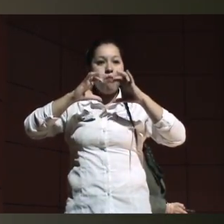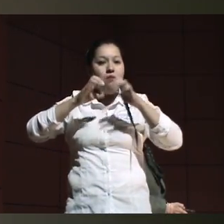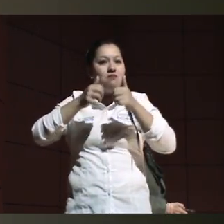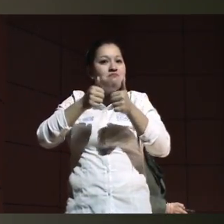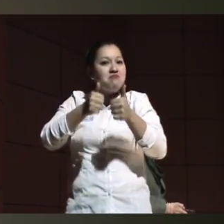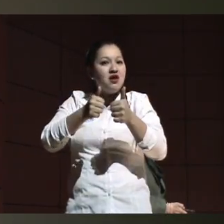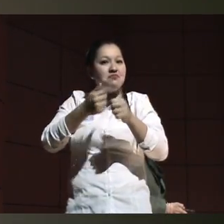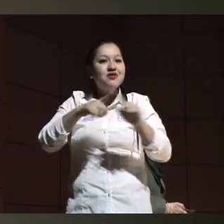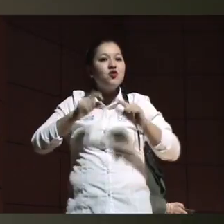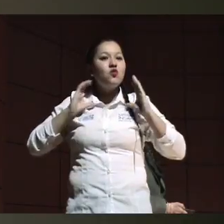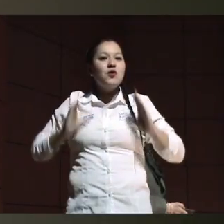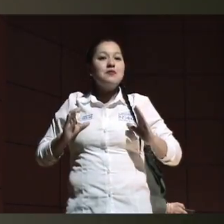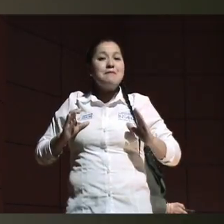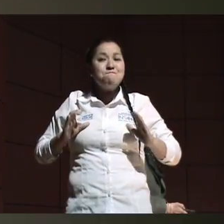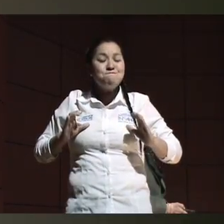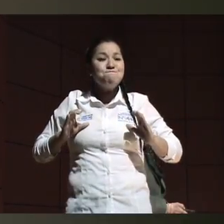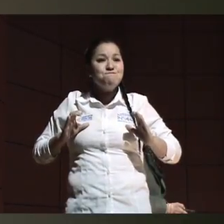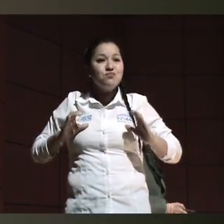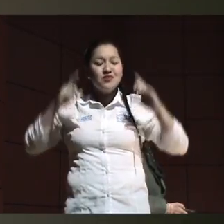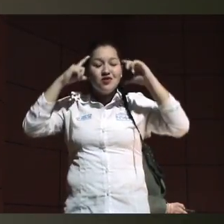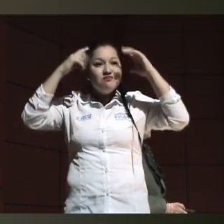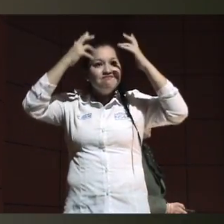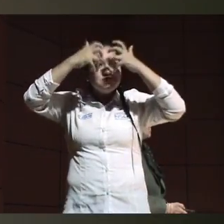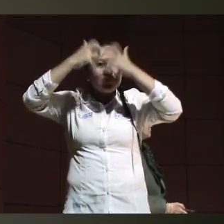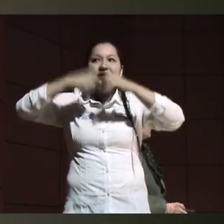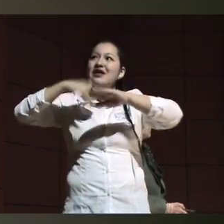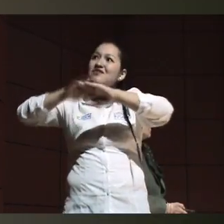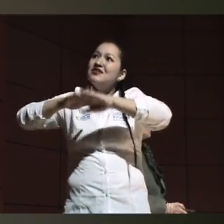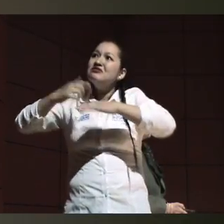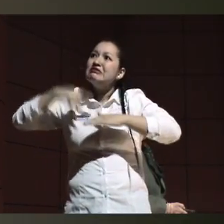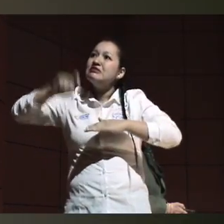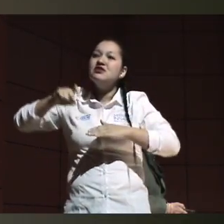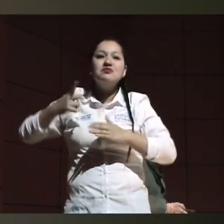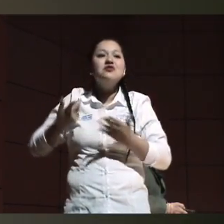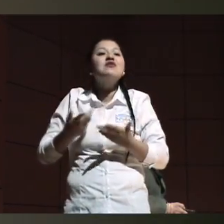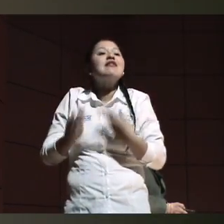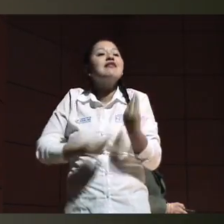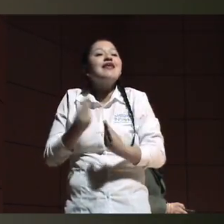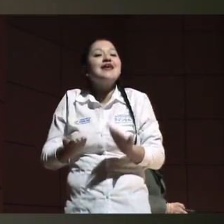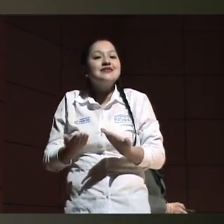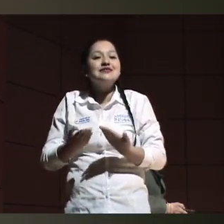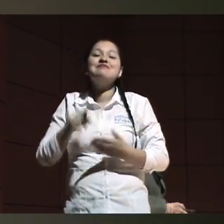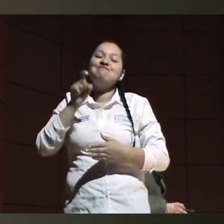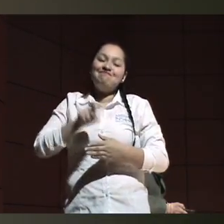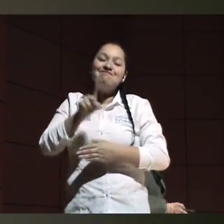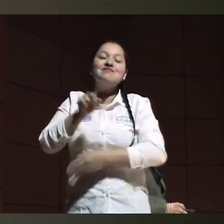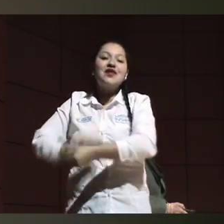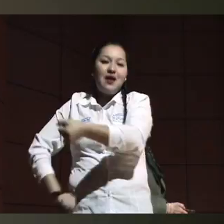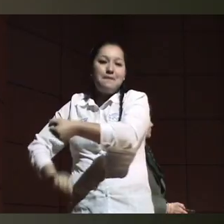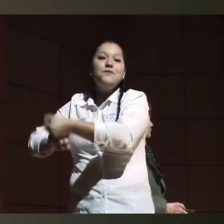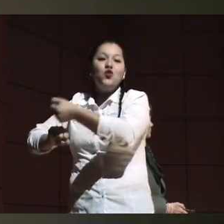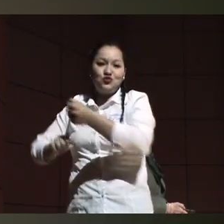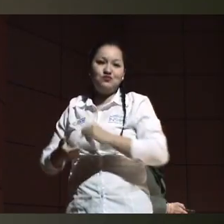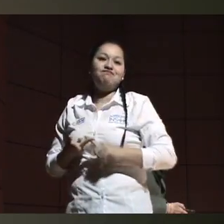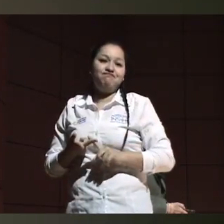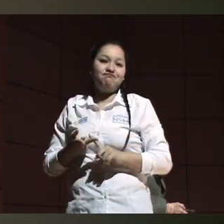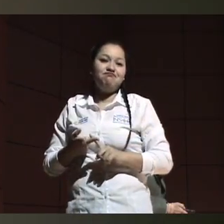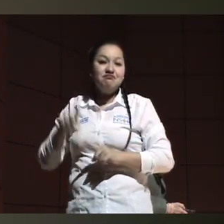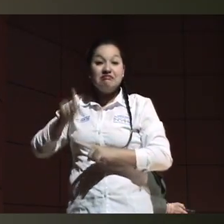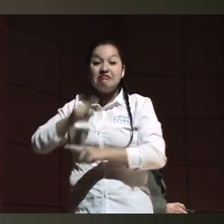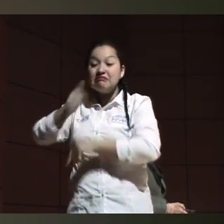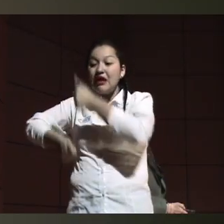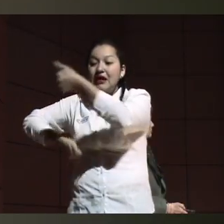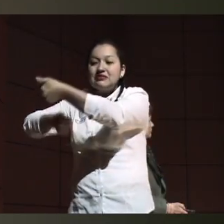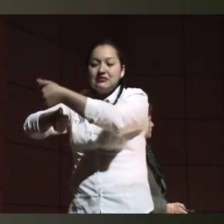no está. Por eso es que requerimos de apoyos, requerimos de asistencia, no solamente de asistencia